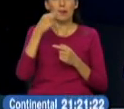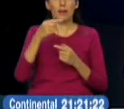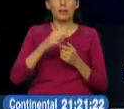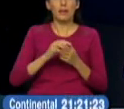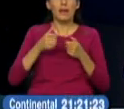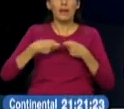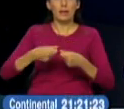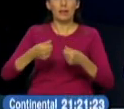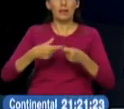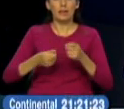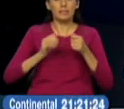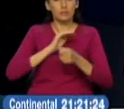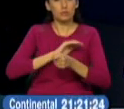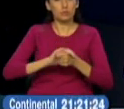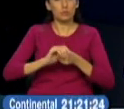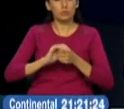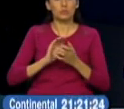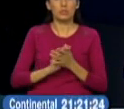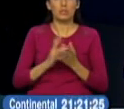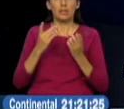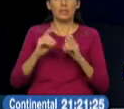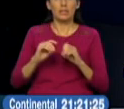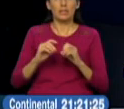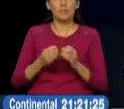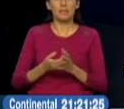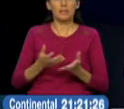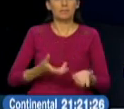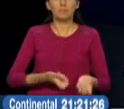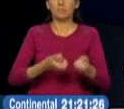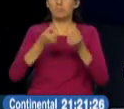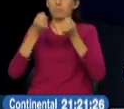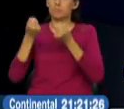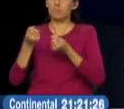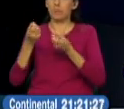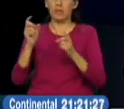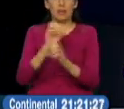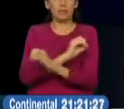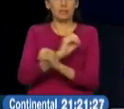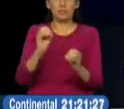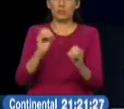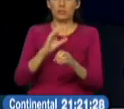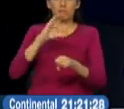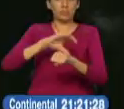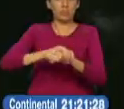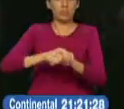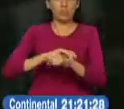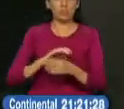determinación judicial se levanta además la orden de captura que pesaba sobre el exmandatario.